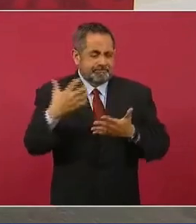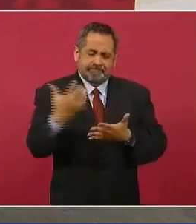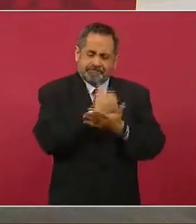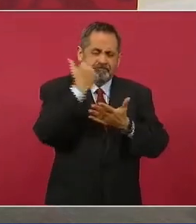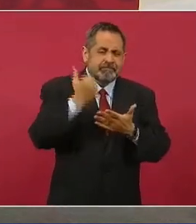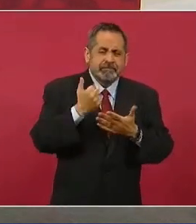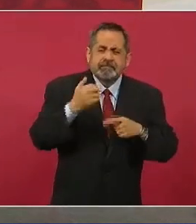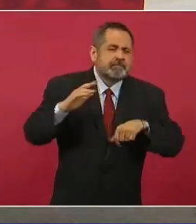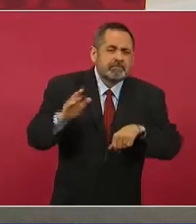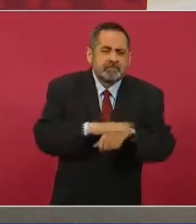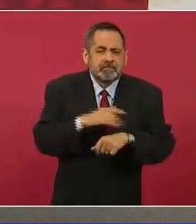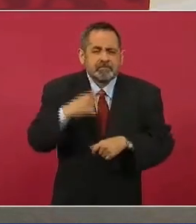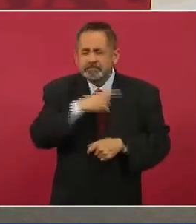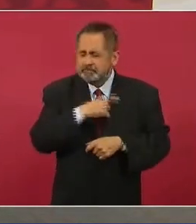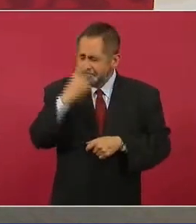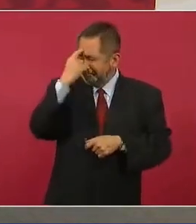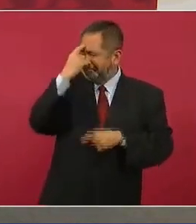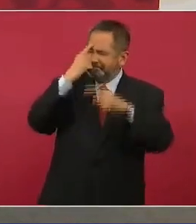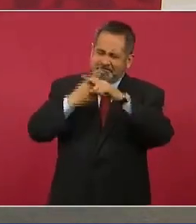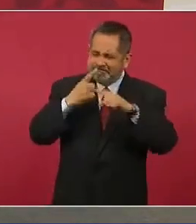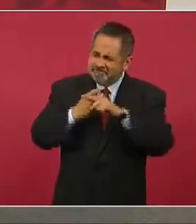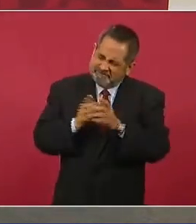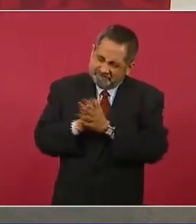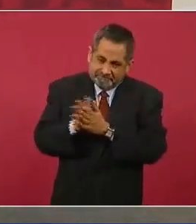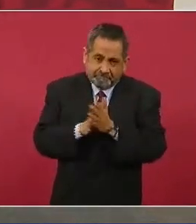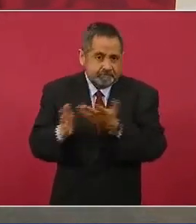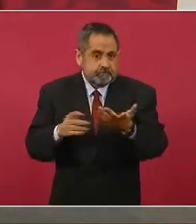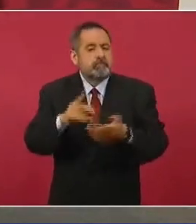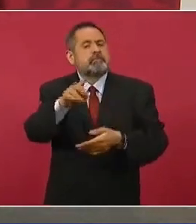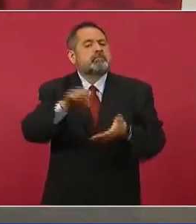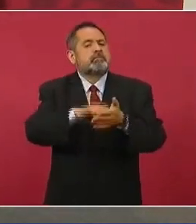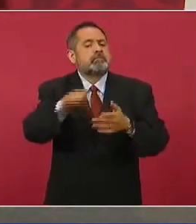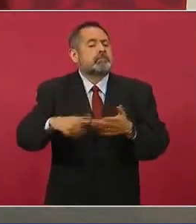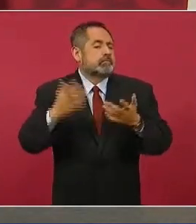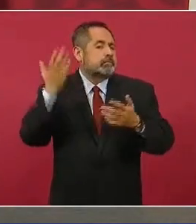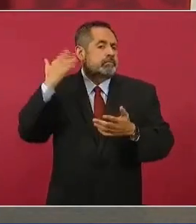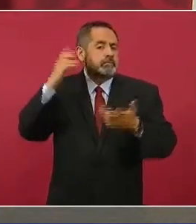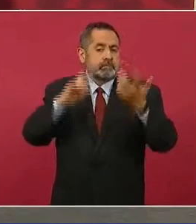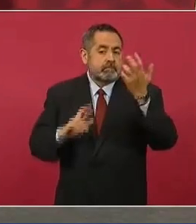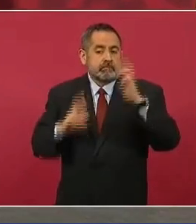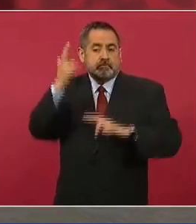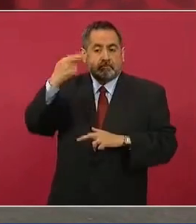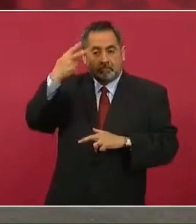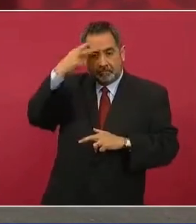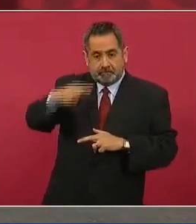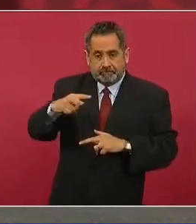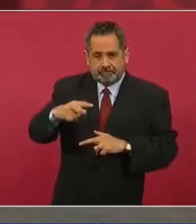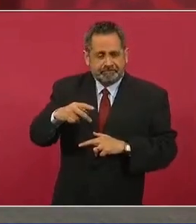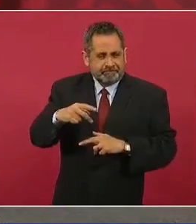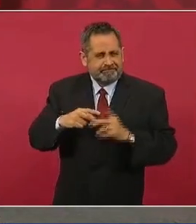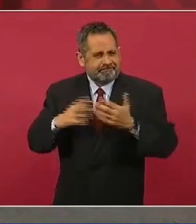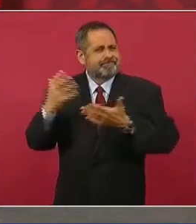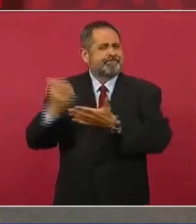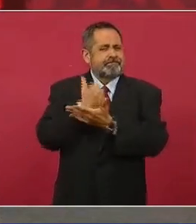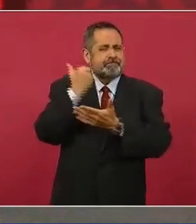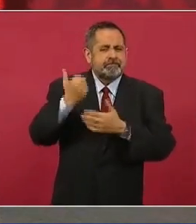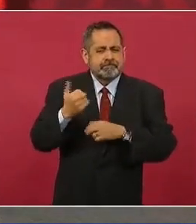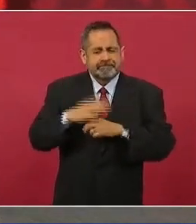ejército regular? ¿Por qué triunfaron los revolucionarios mexicanos? Porque luchaban por una causa